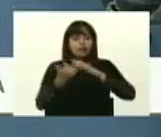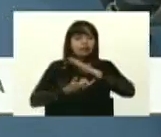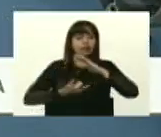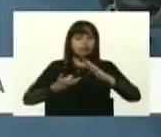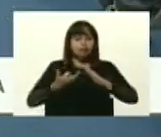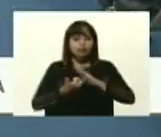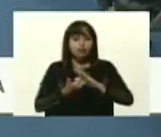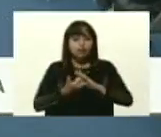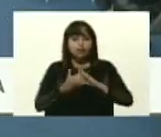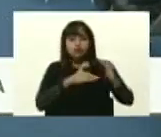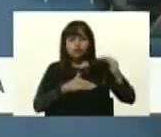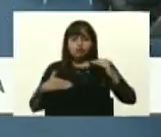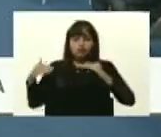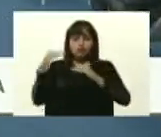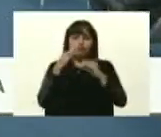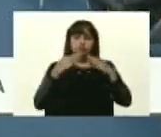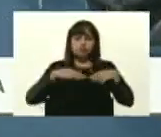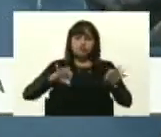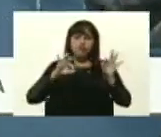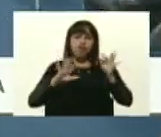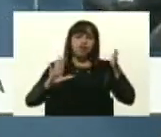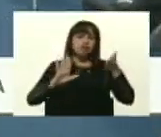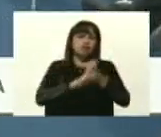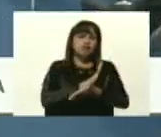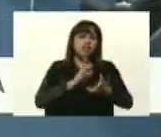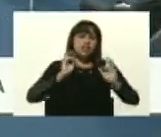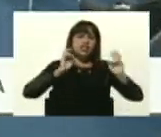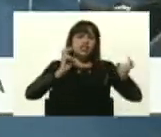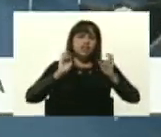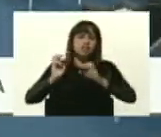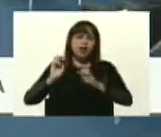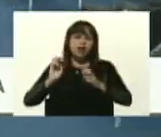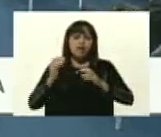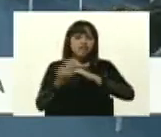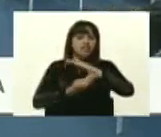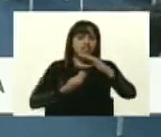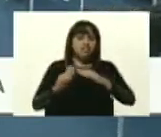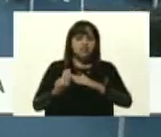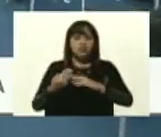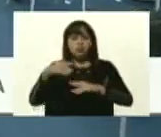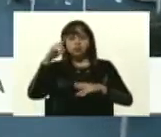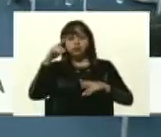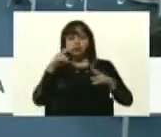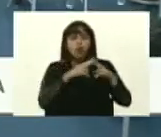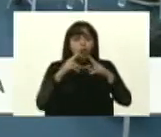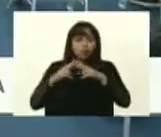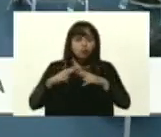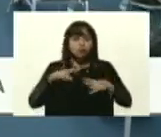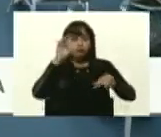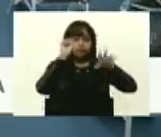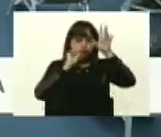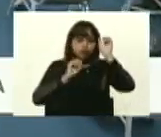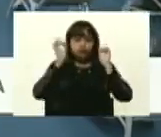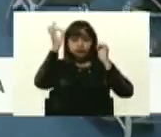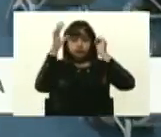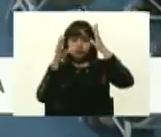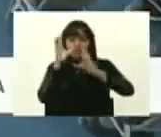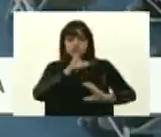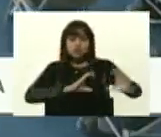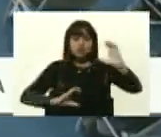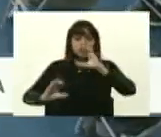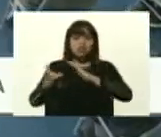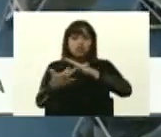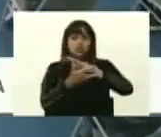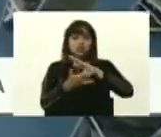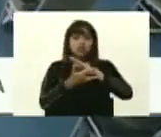superespecializadas en temas fundamentales del conocimiento, la creación de la ciencia y la tecnología.